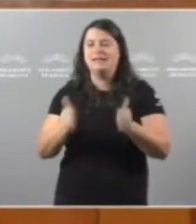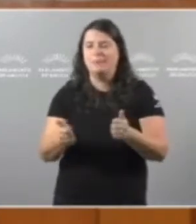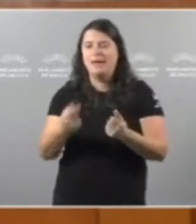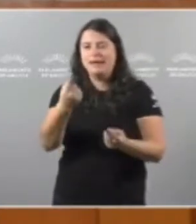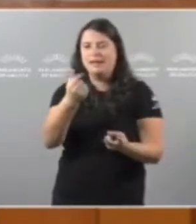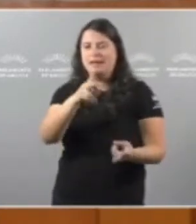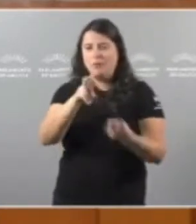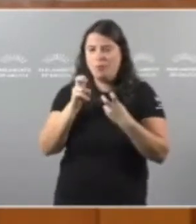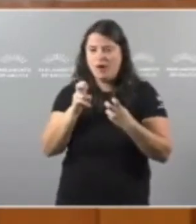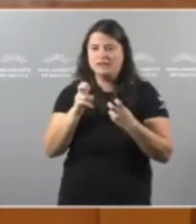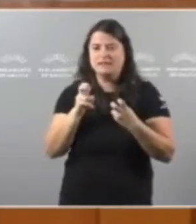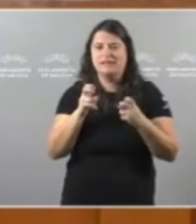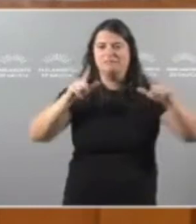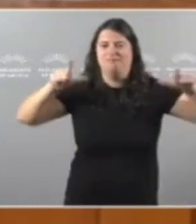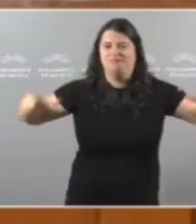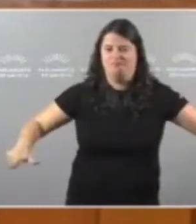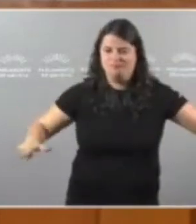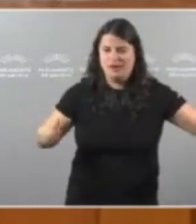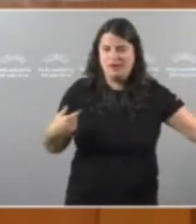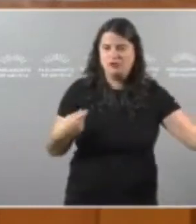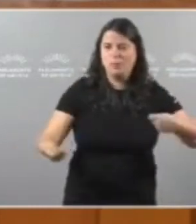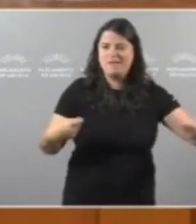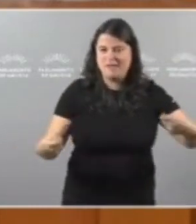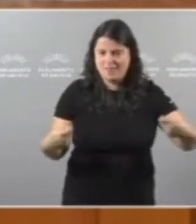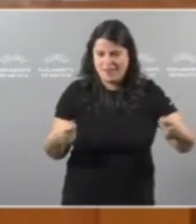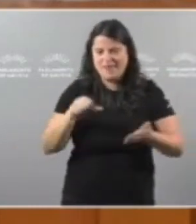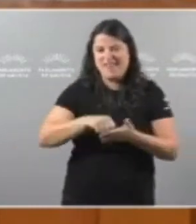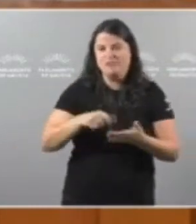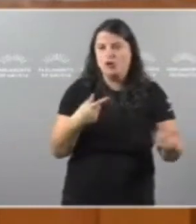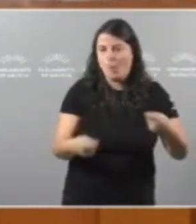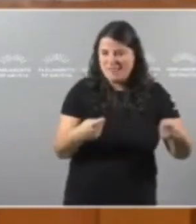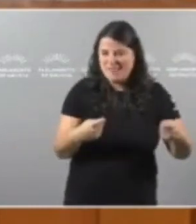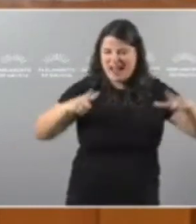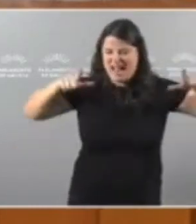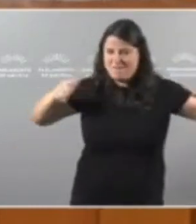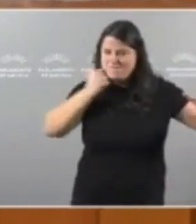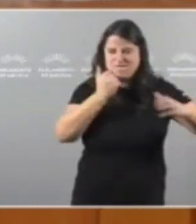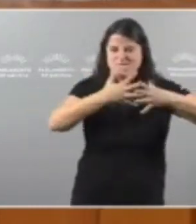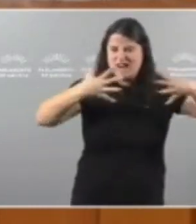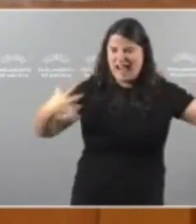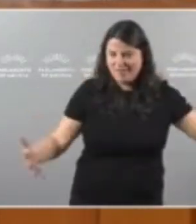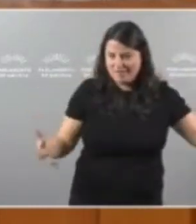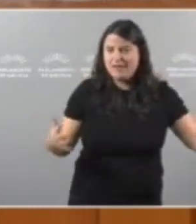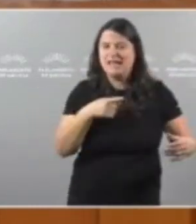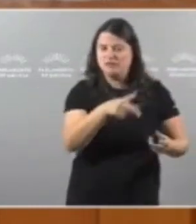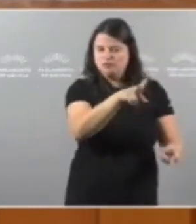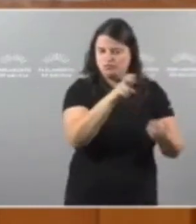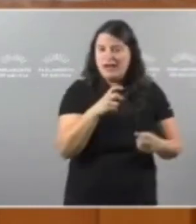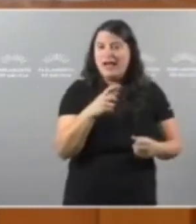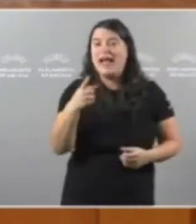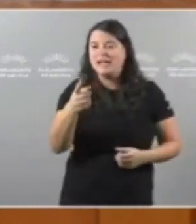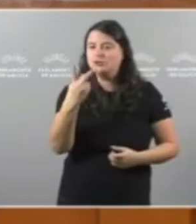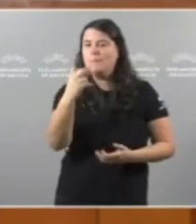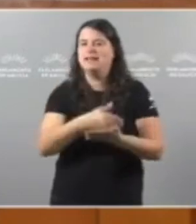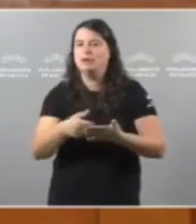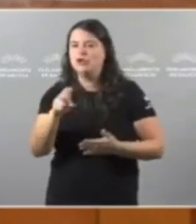imposto As grandes superficies comerciais Todo isto Sumaría 20 millóns de euros Máis